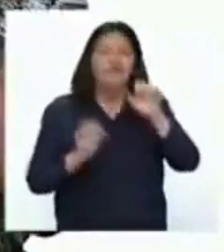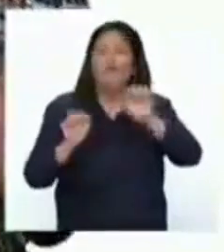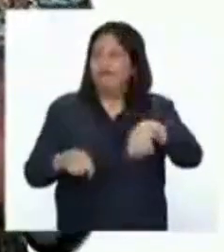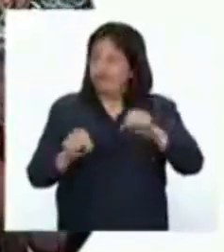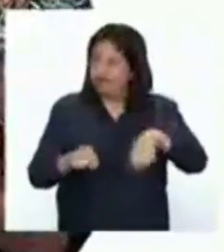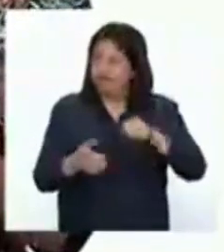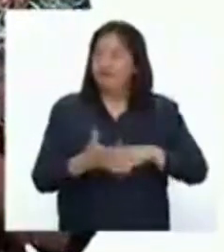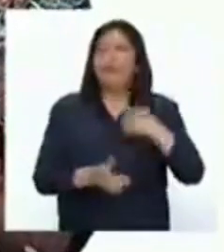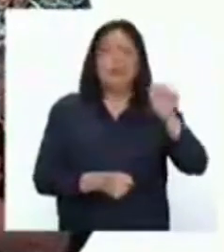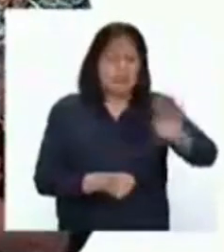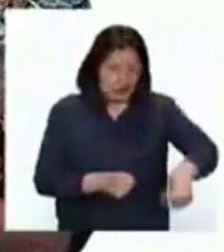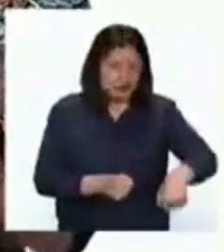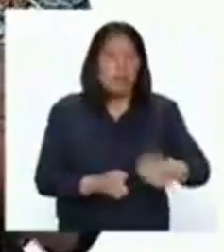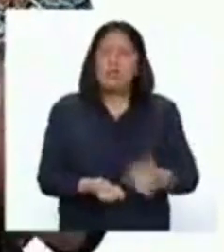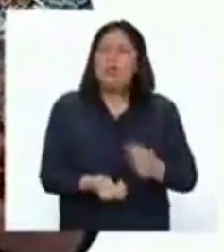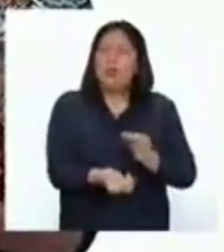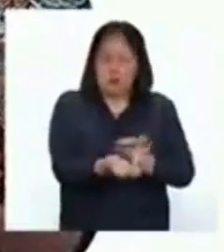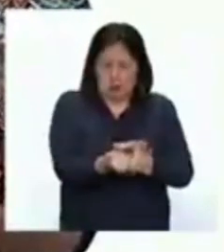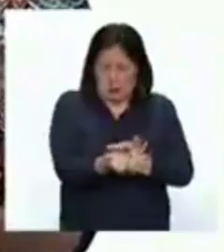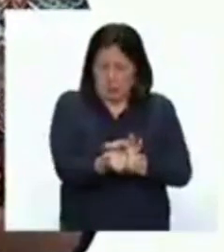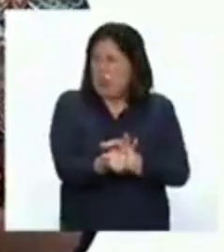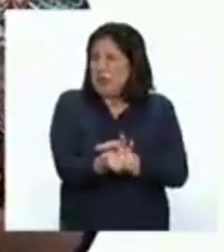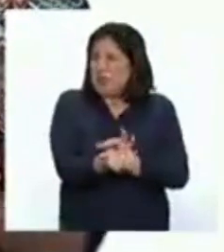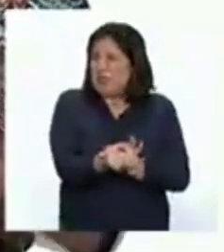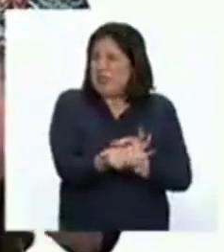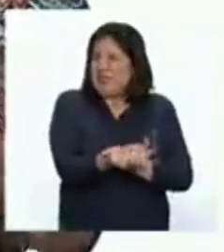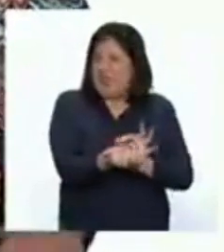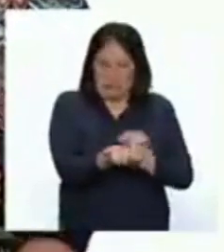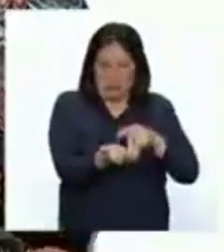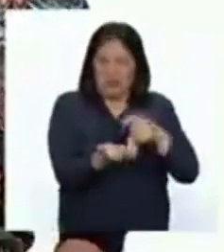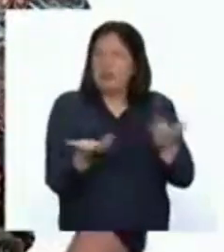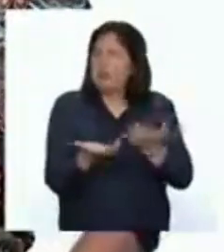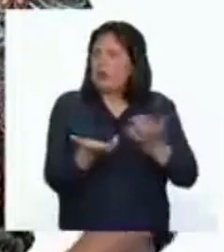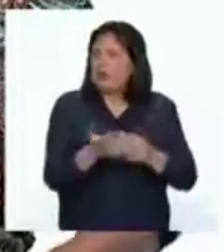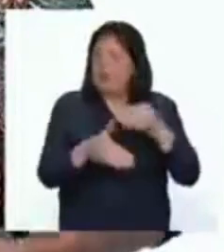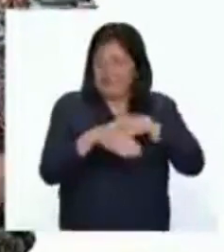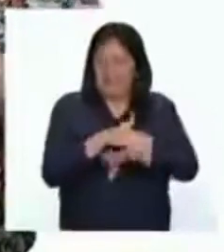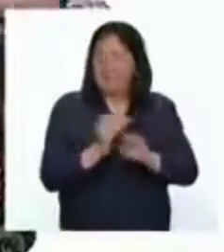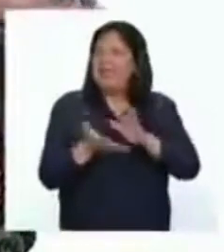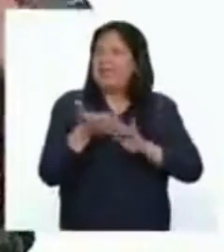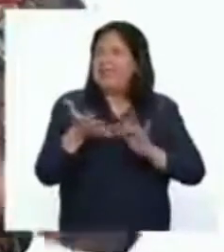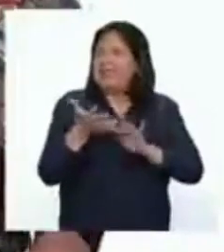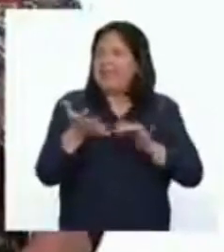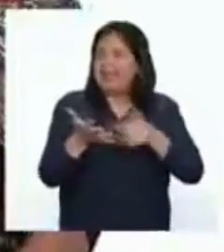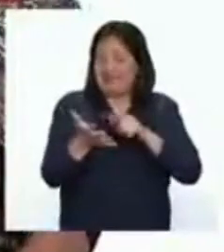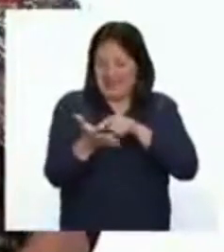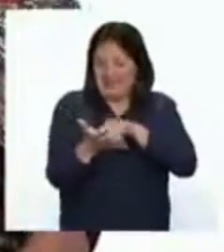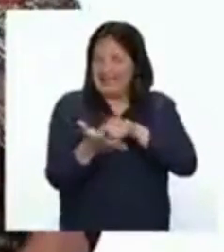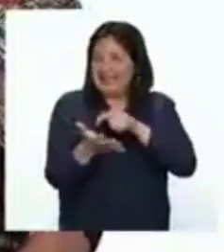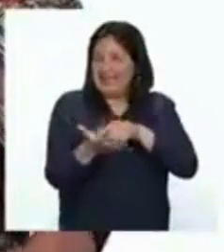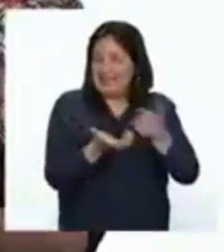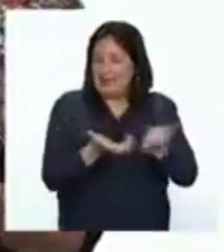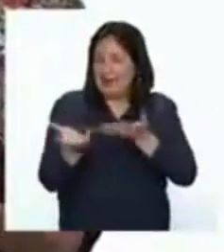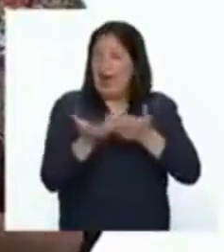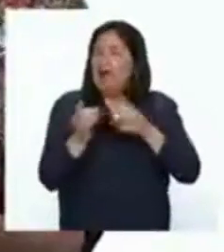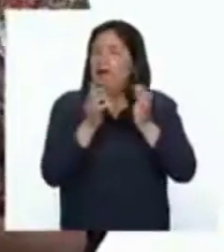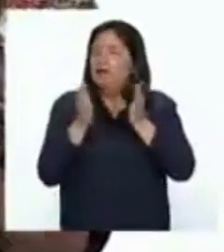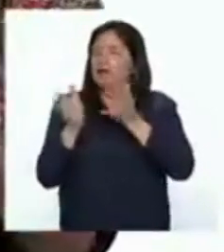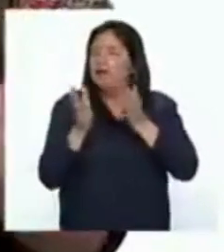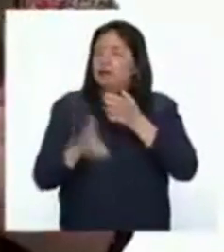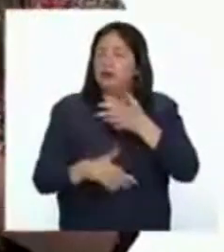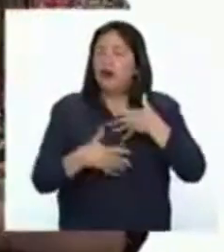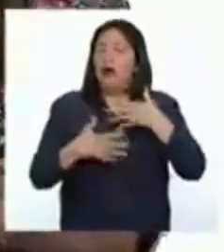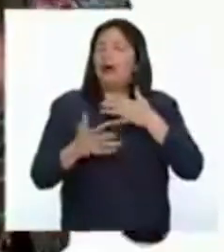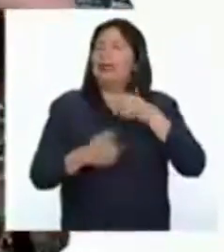Teresa. Los glóbulos rojos son células especiales que se encuentran en nuestra sangre y transportan el oxígeno que